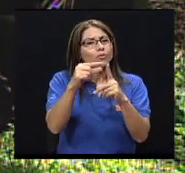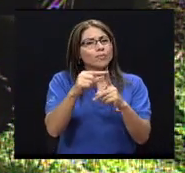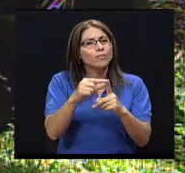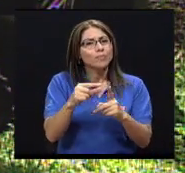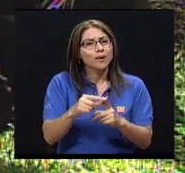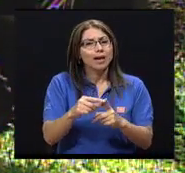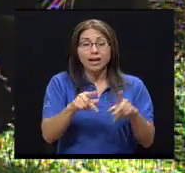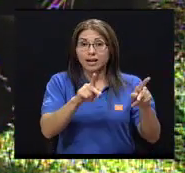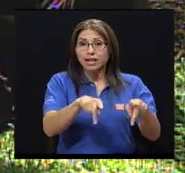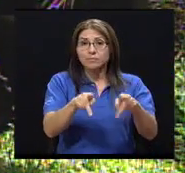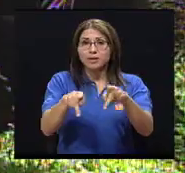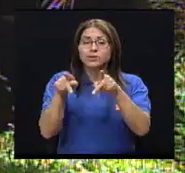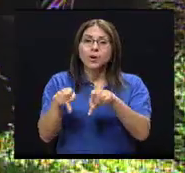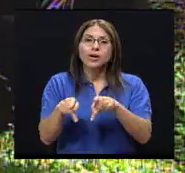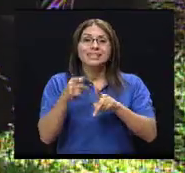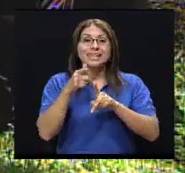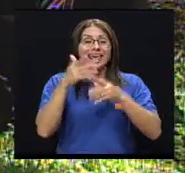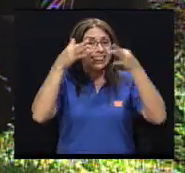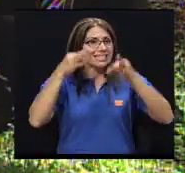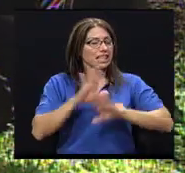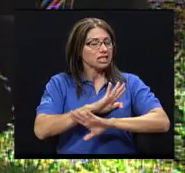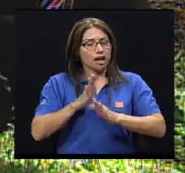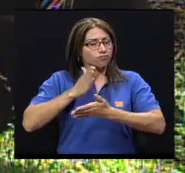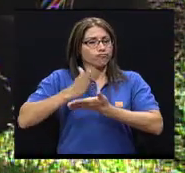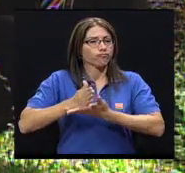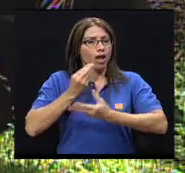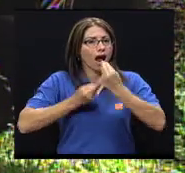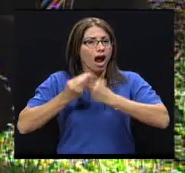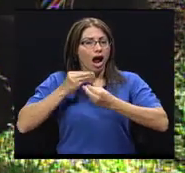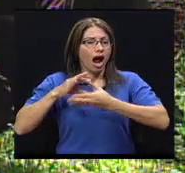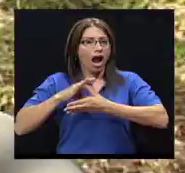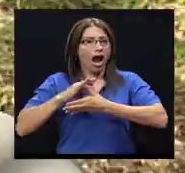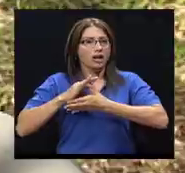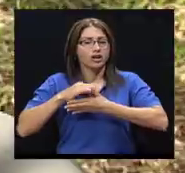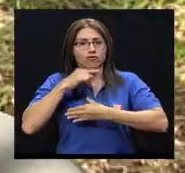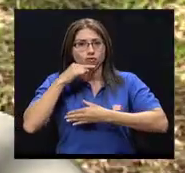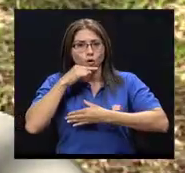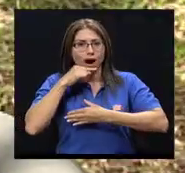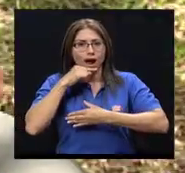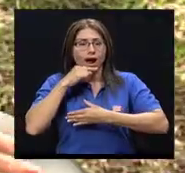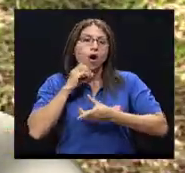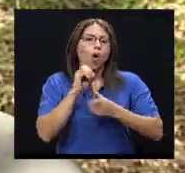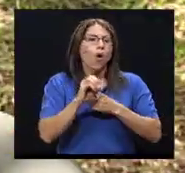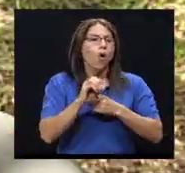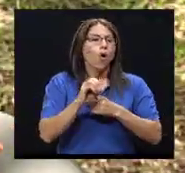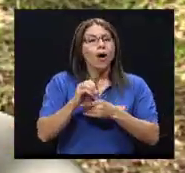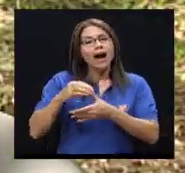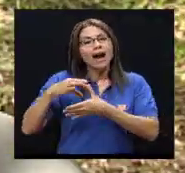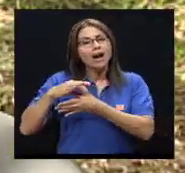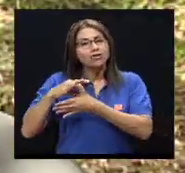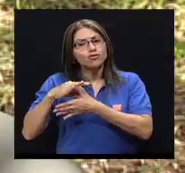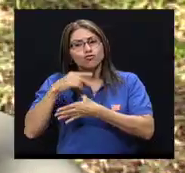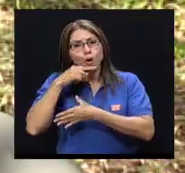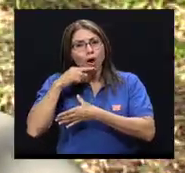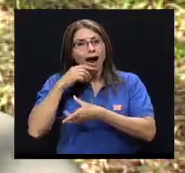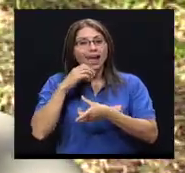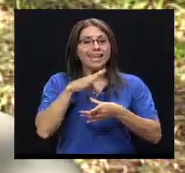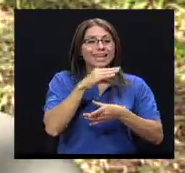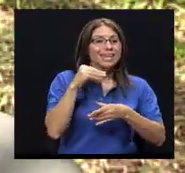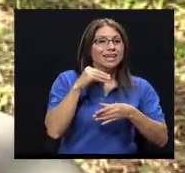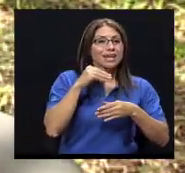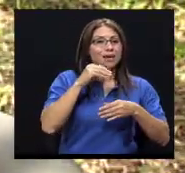están manejando ahora. Entonces, las personas que deciden dejar la carne roja por semana o que deciden dejar la carne roja y el pollo y tal. Pero los